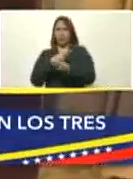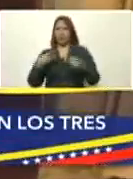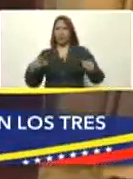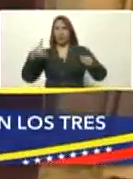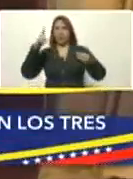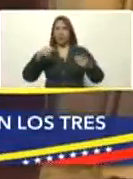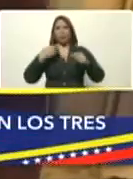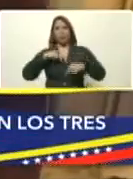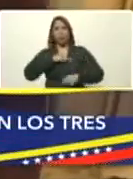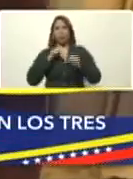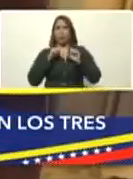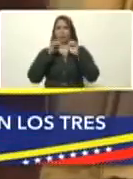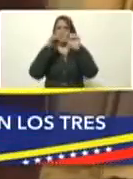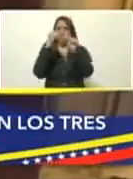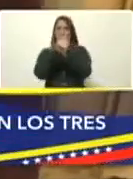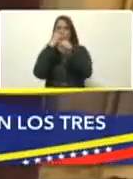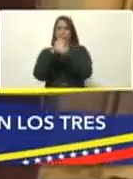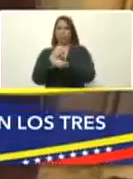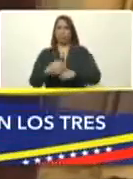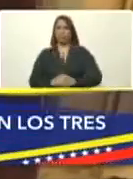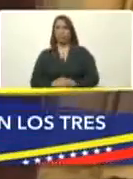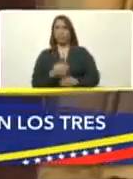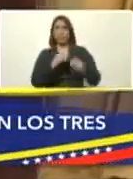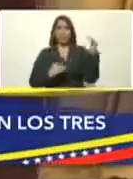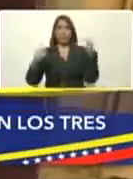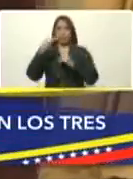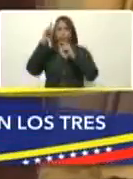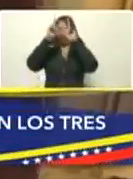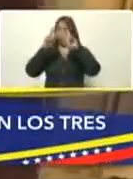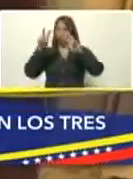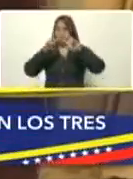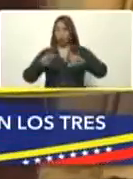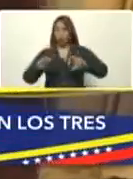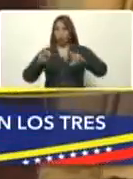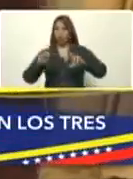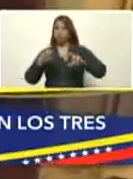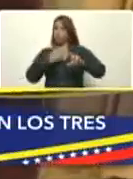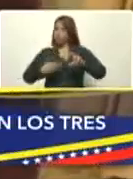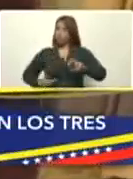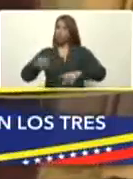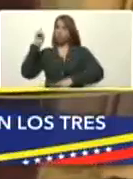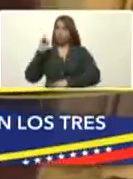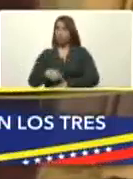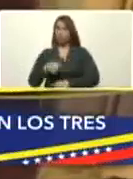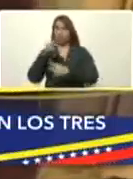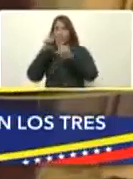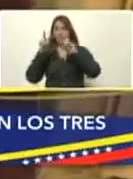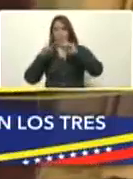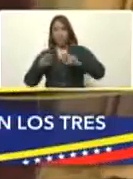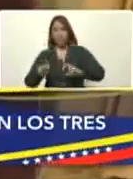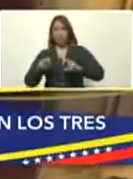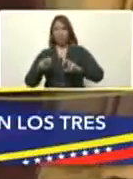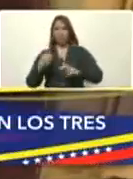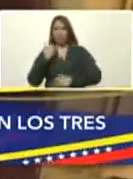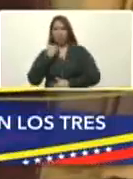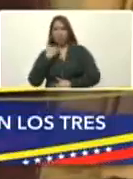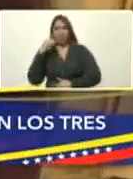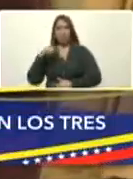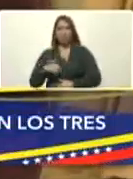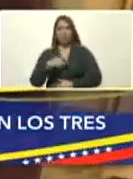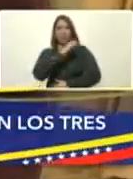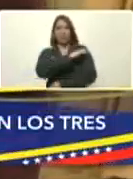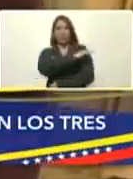Y bueno, seguimos trabajando. Y aumentar la investigación, presidente, la investigación desde el punto de vista epidemiológico, desde el punto de vista